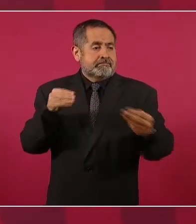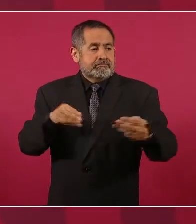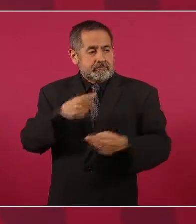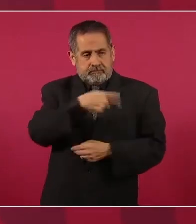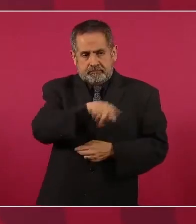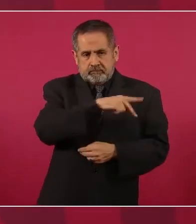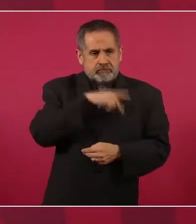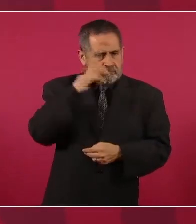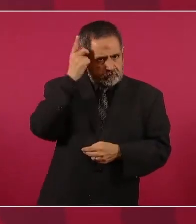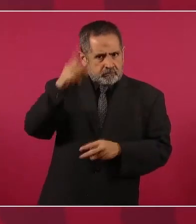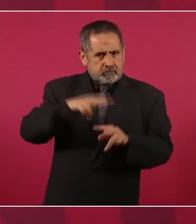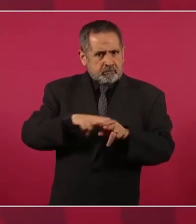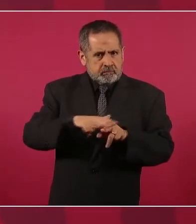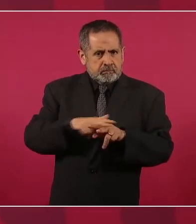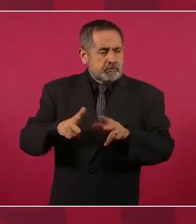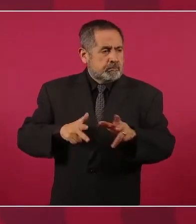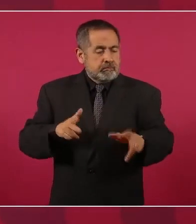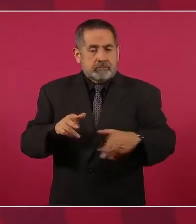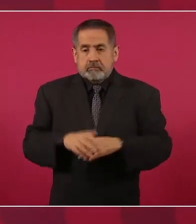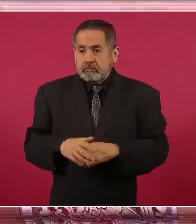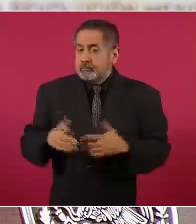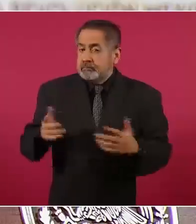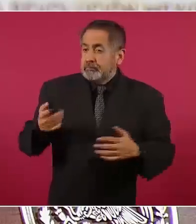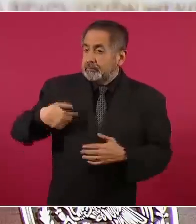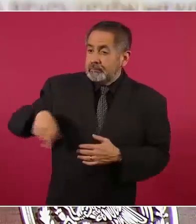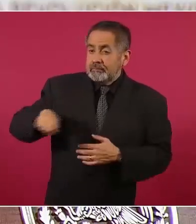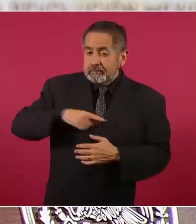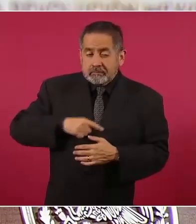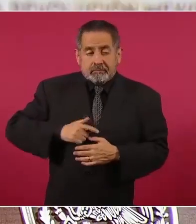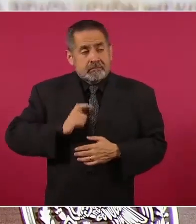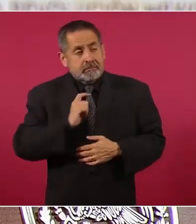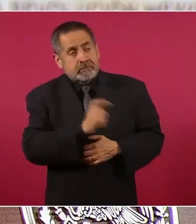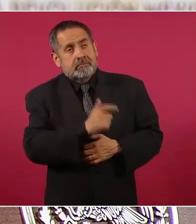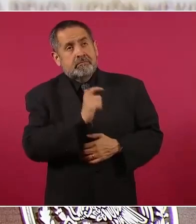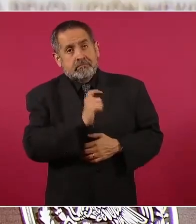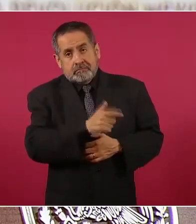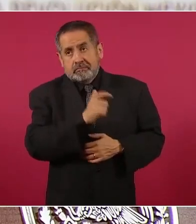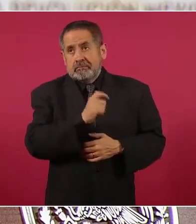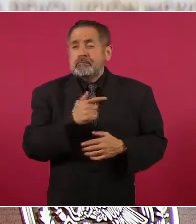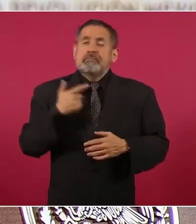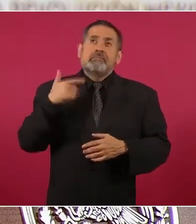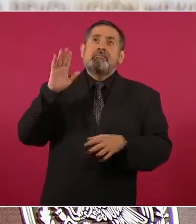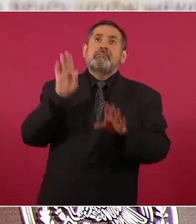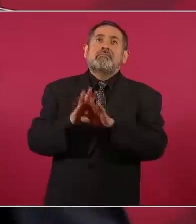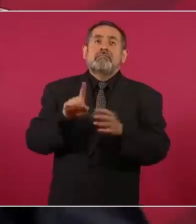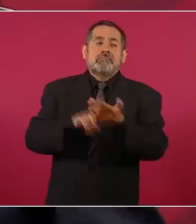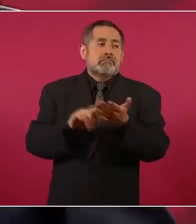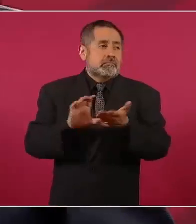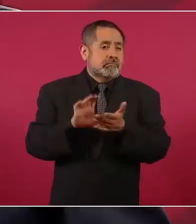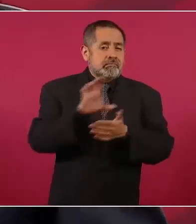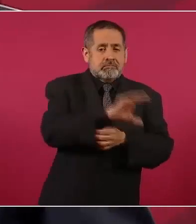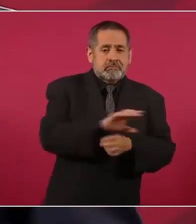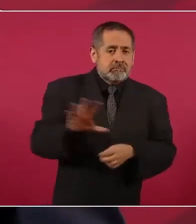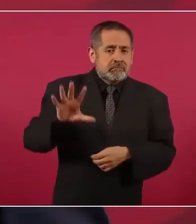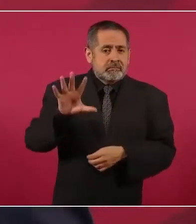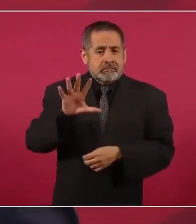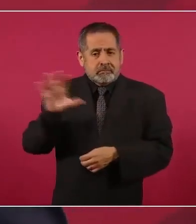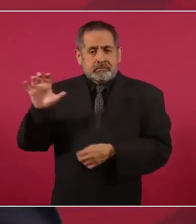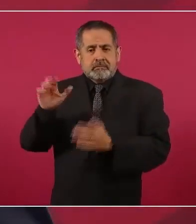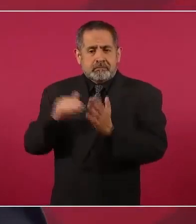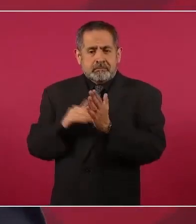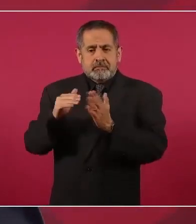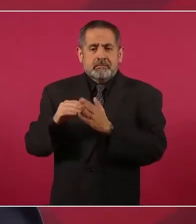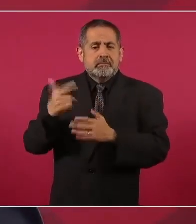y nos cuesta en aquel entonces 500 millones de pesos.